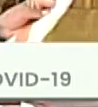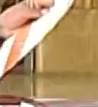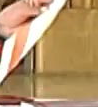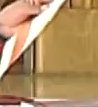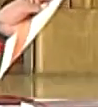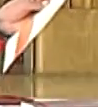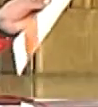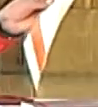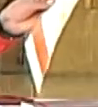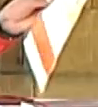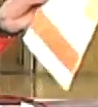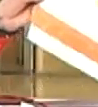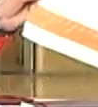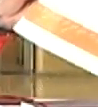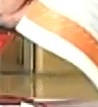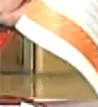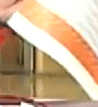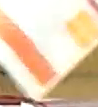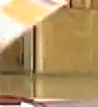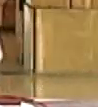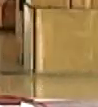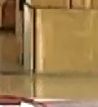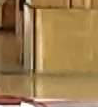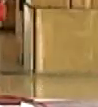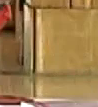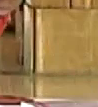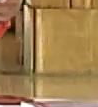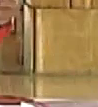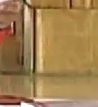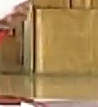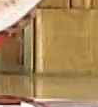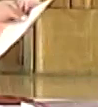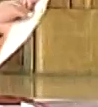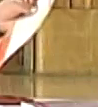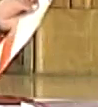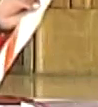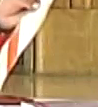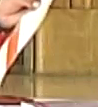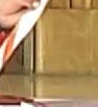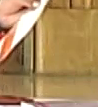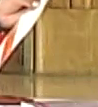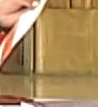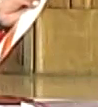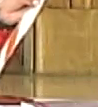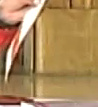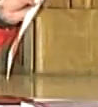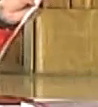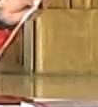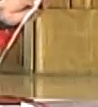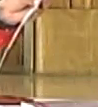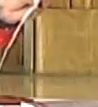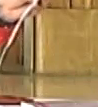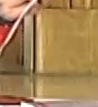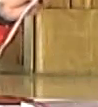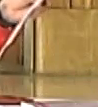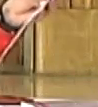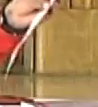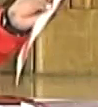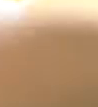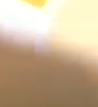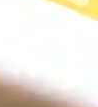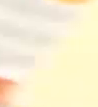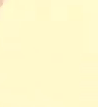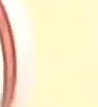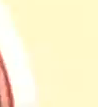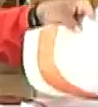40 personas contagiadas de casos importados de Colombia, 30 de España,